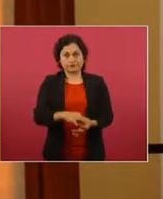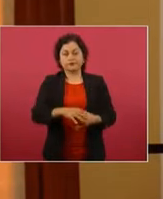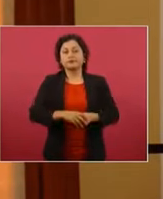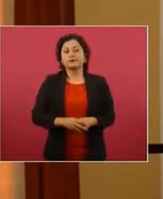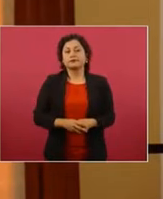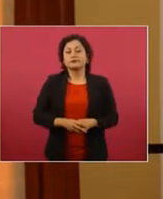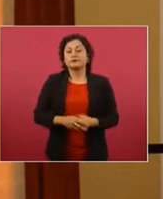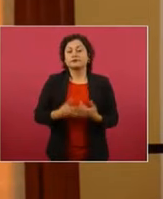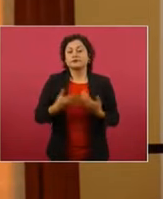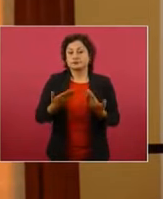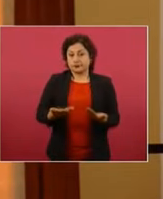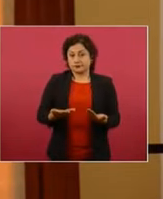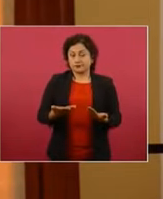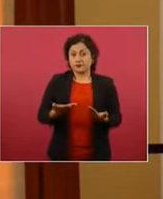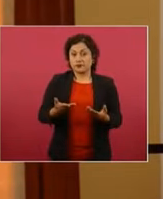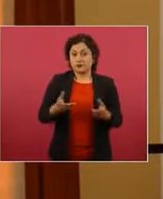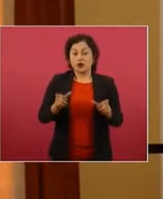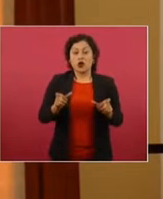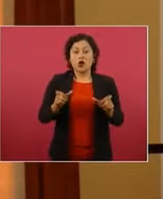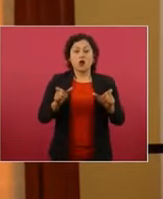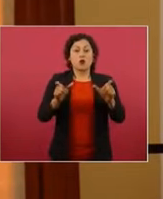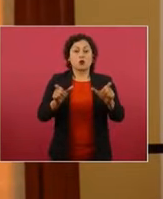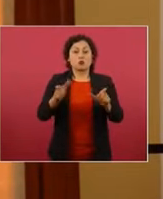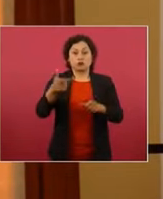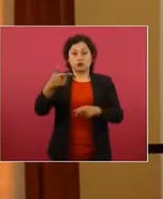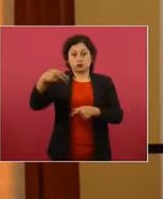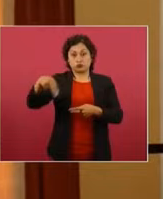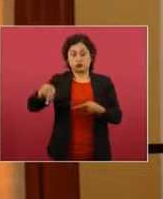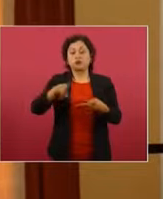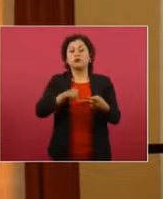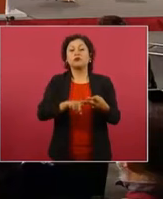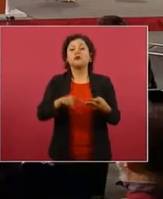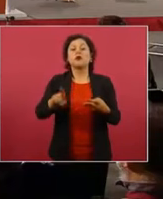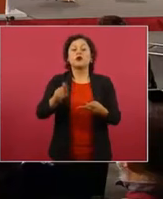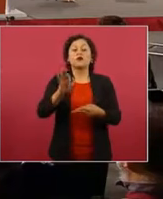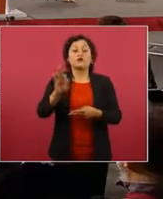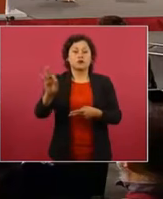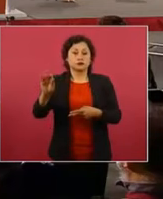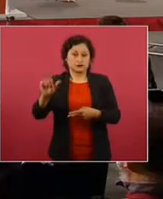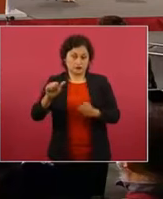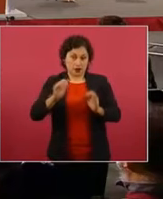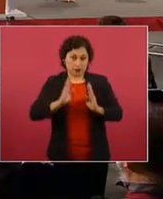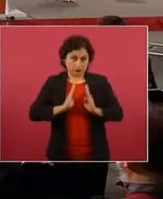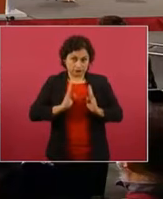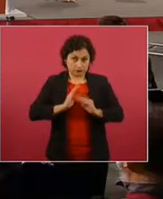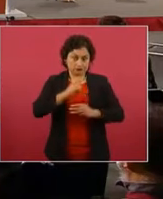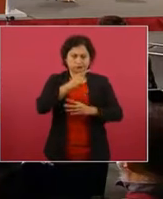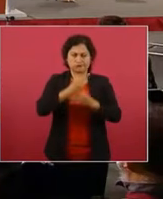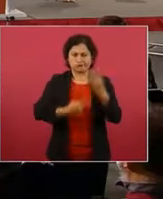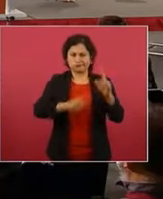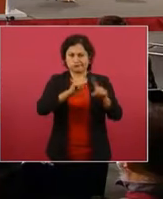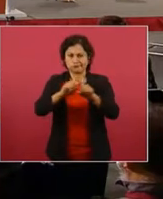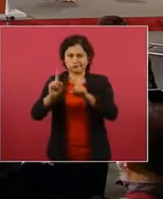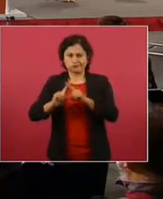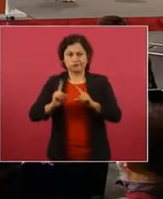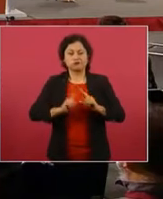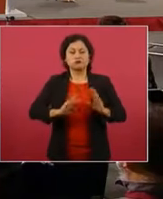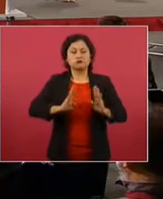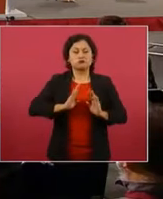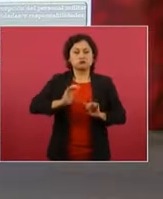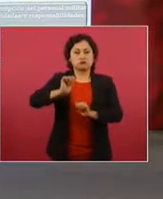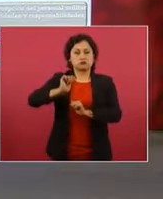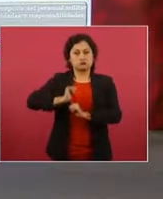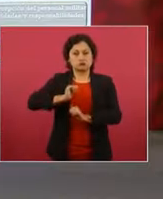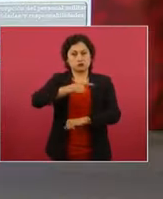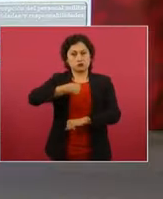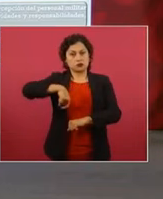Fuerzas Armadas, la Guardia Nacional, al igual que todos los ciudadanos, tenemos que respetar las